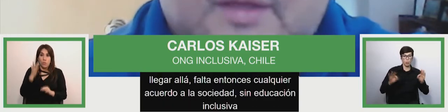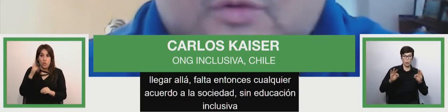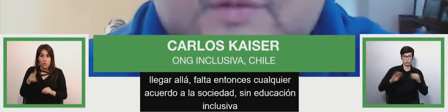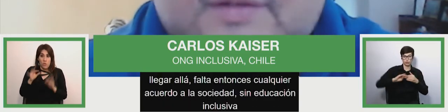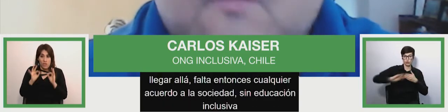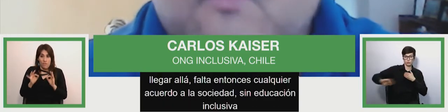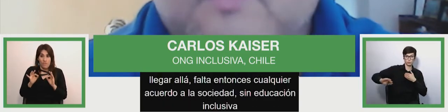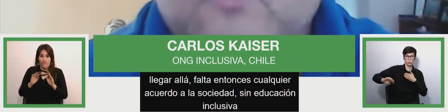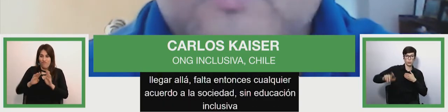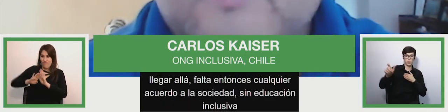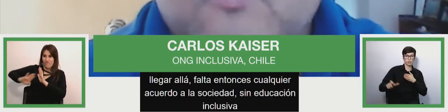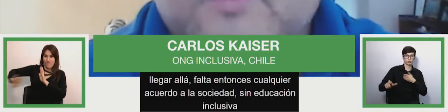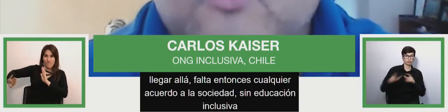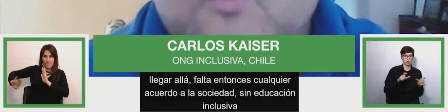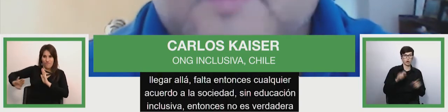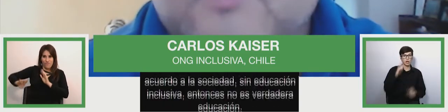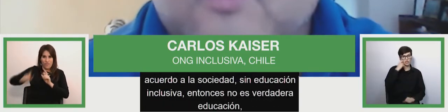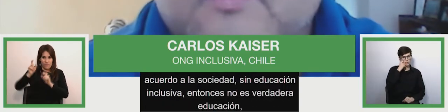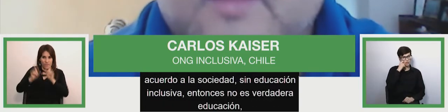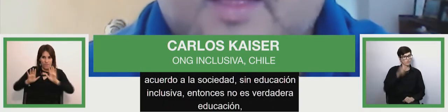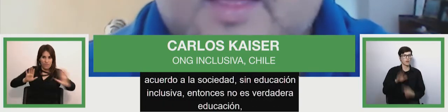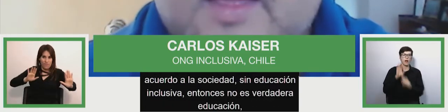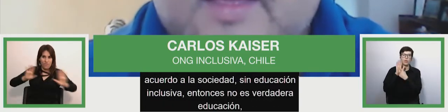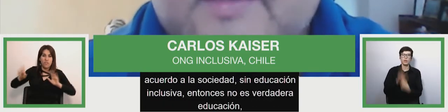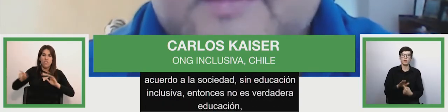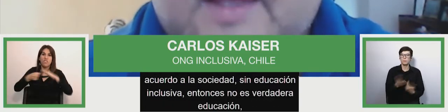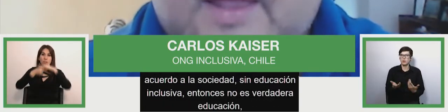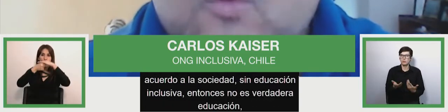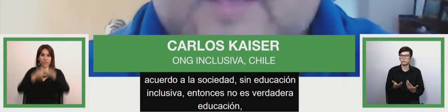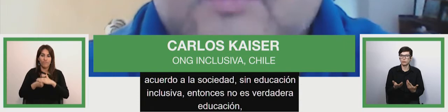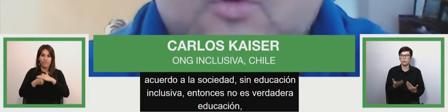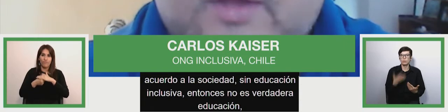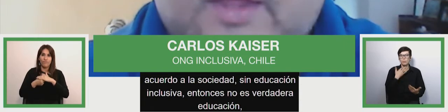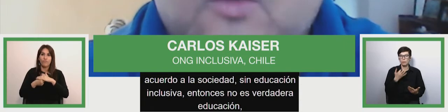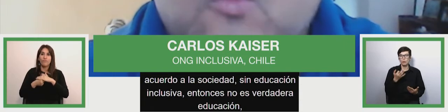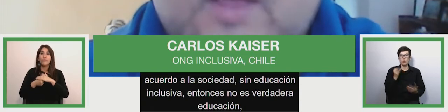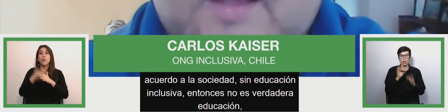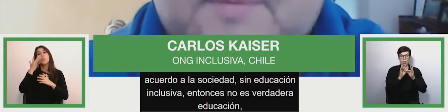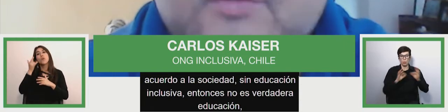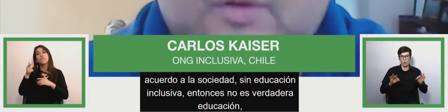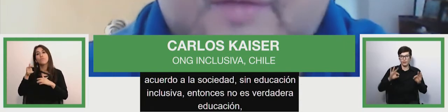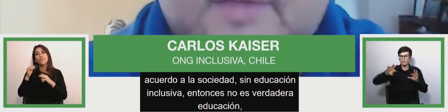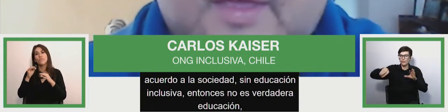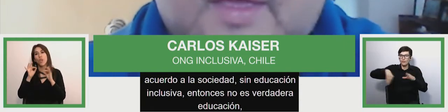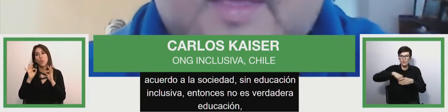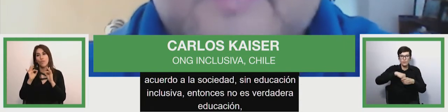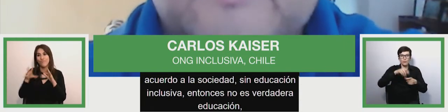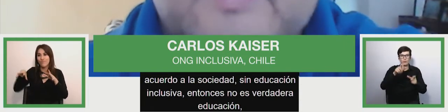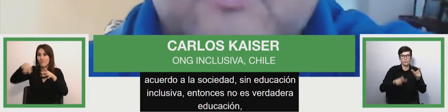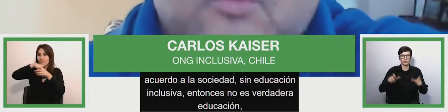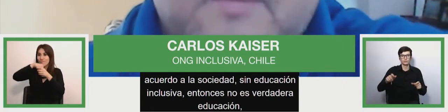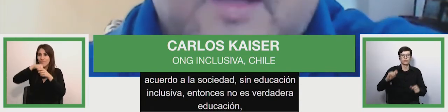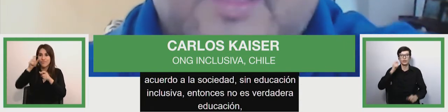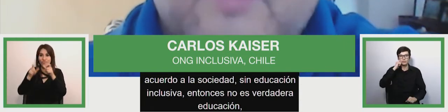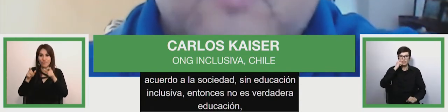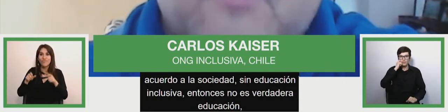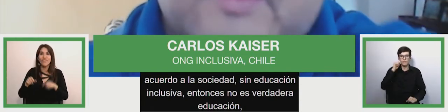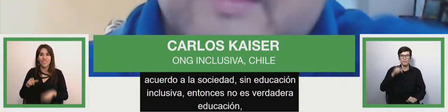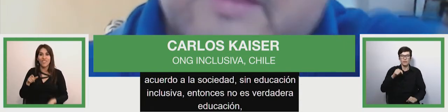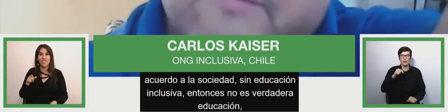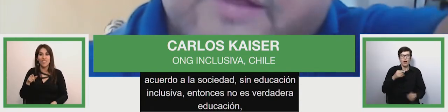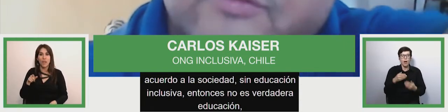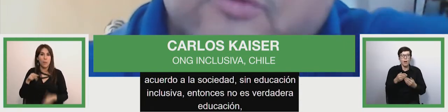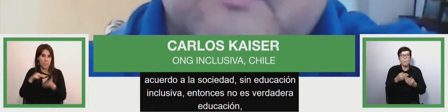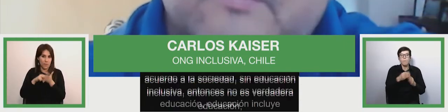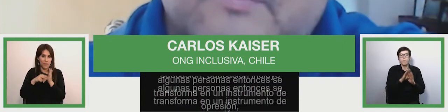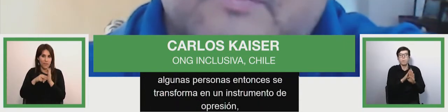entonces se transforma en un instrumento de opresión si la educación incluye a las personas se transforma en una puerta